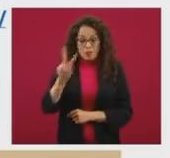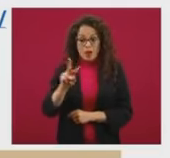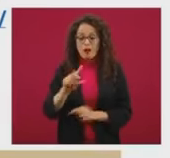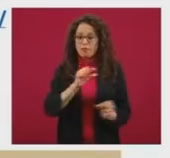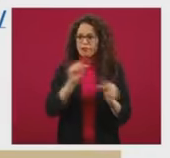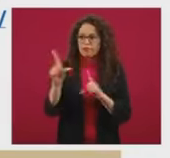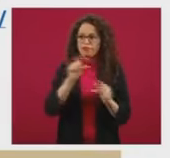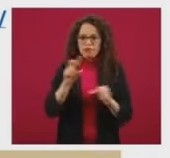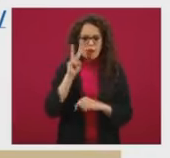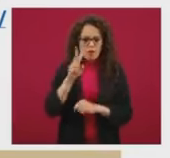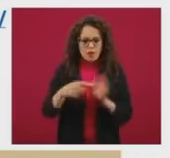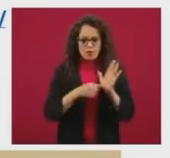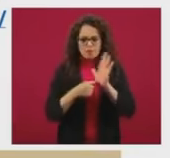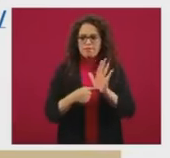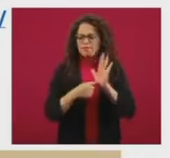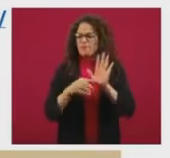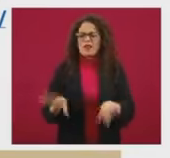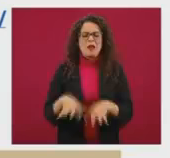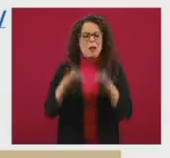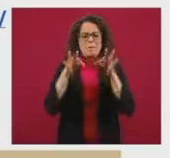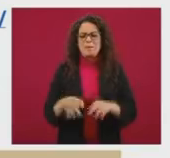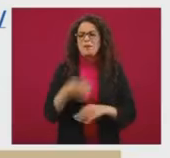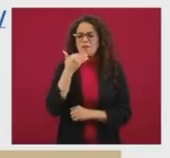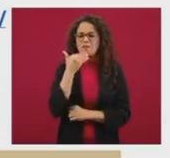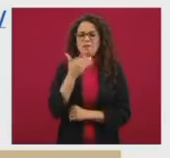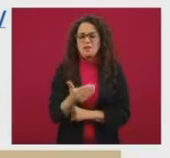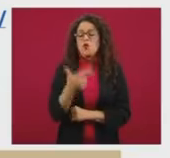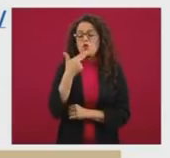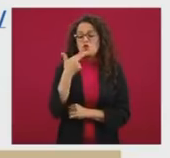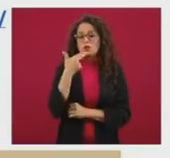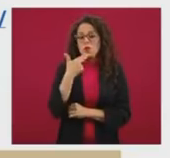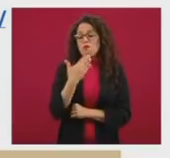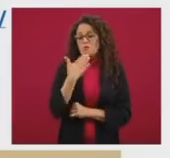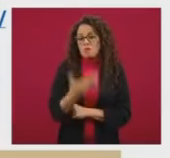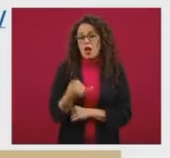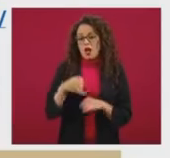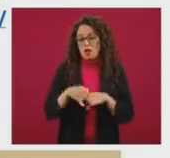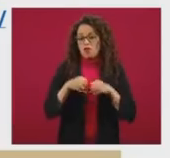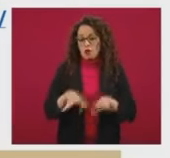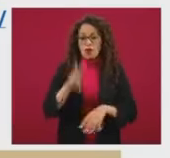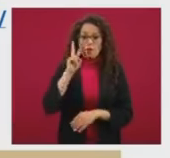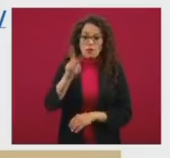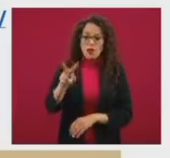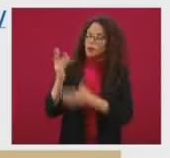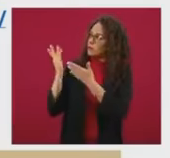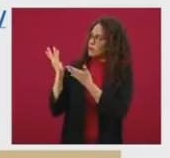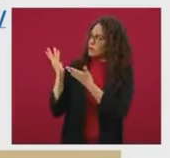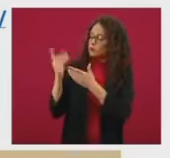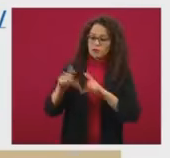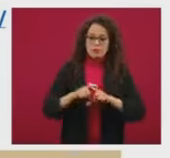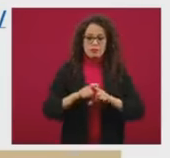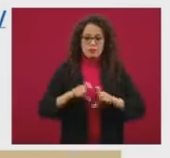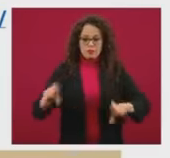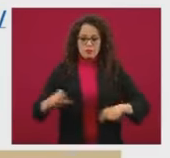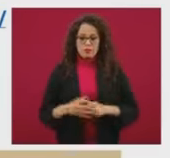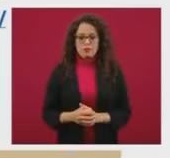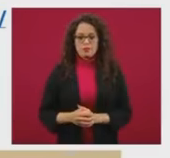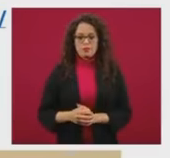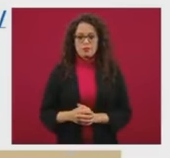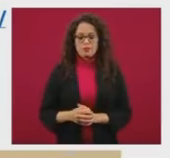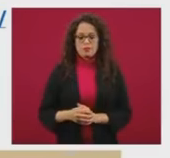estimulantes, muy elocuentes, y considero que muy útiles. Ahí está, es una liga que no repetiré, puesto que es difícil de